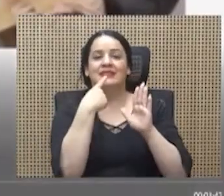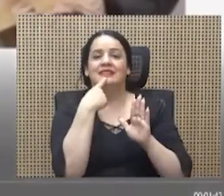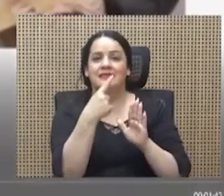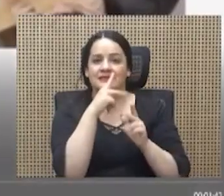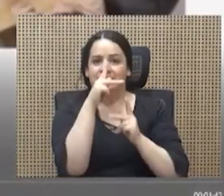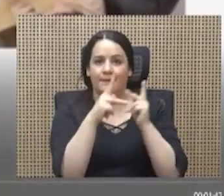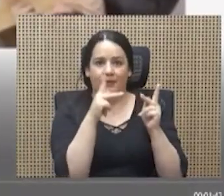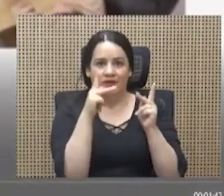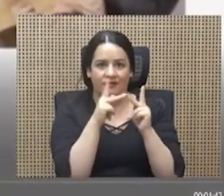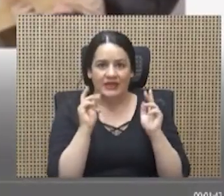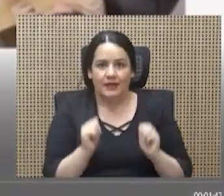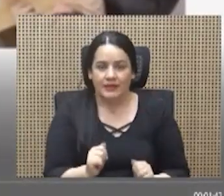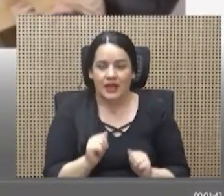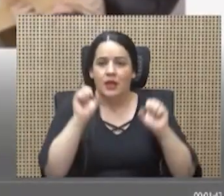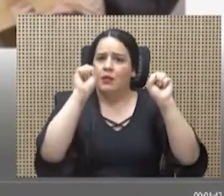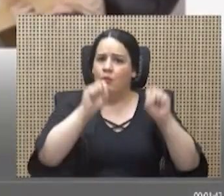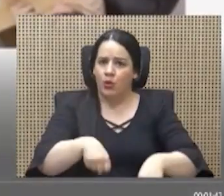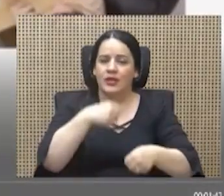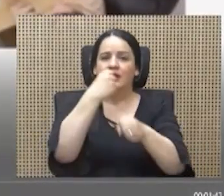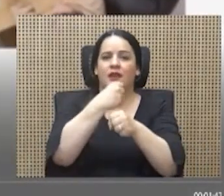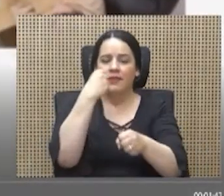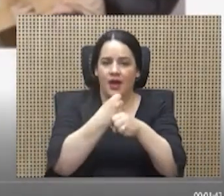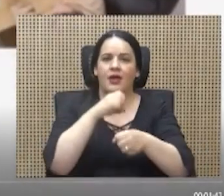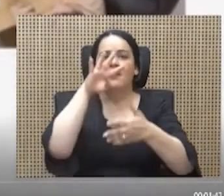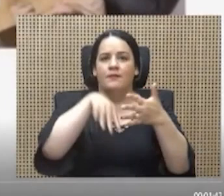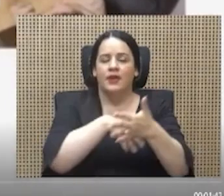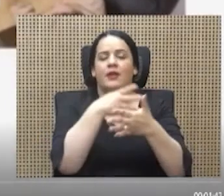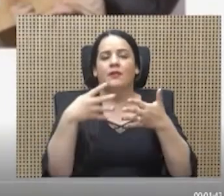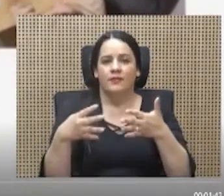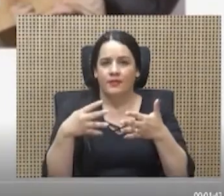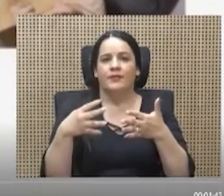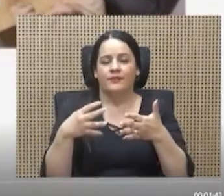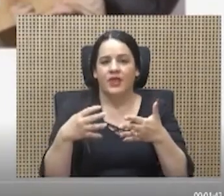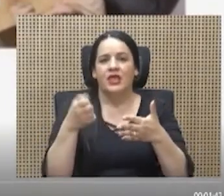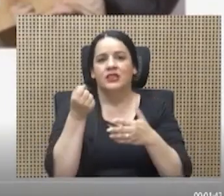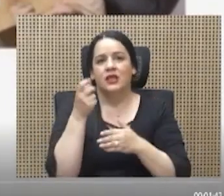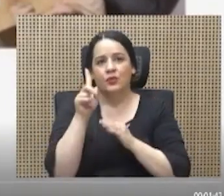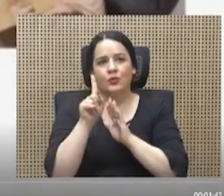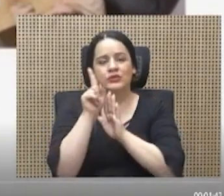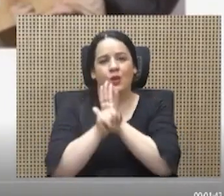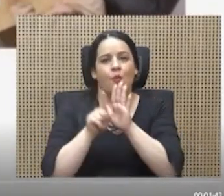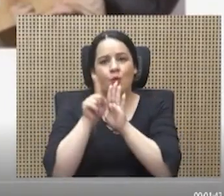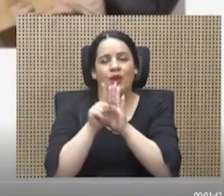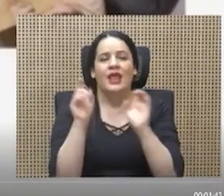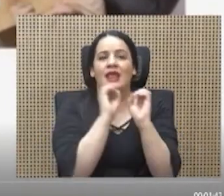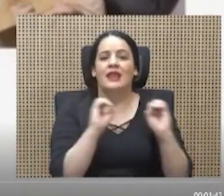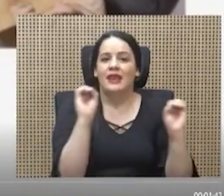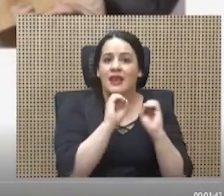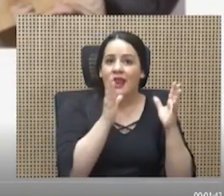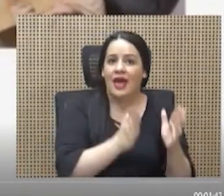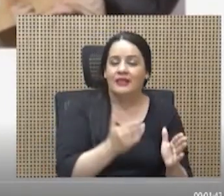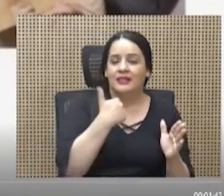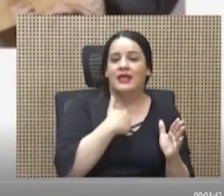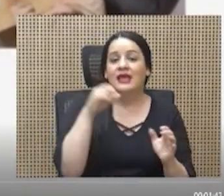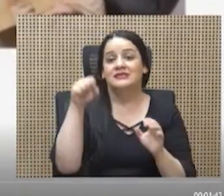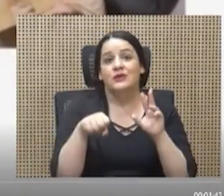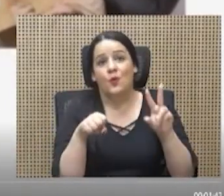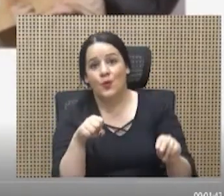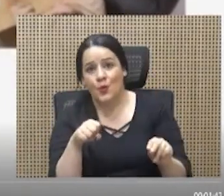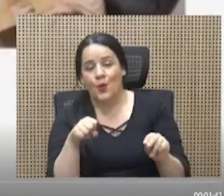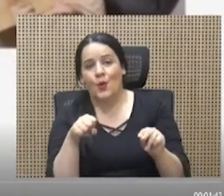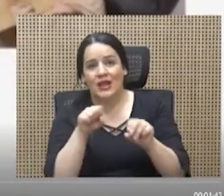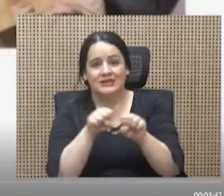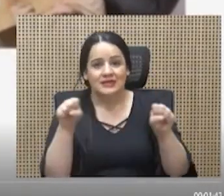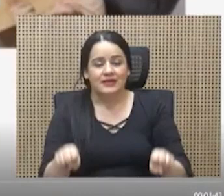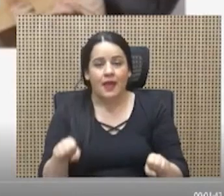perfectamente que se pueden trabajar jornadas excepcionales y nadie tenga este sistema o no, van a trabajar más de las